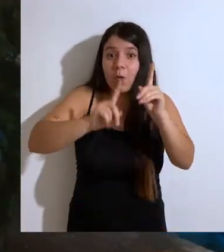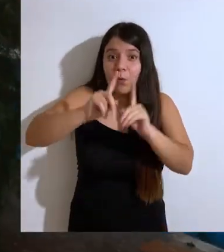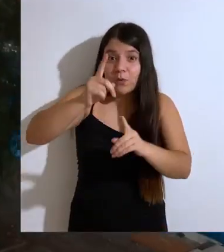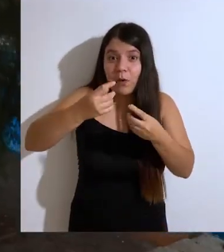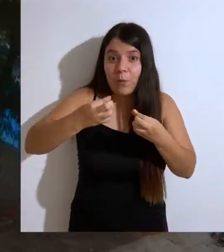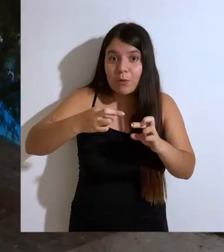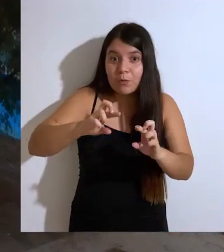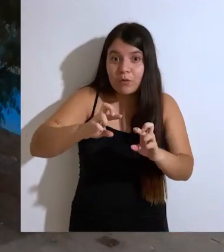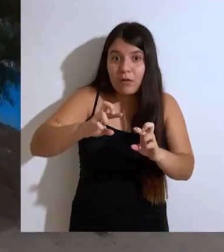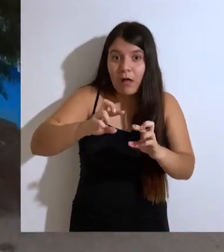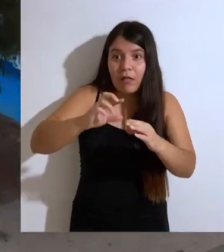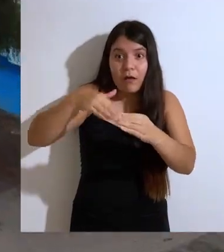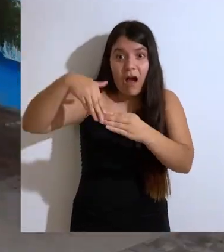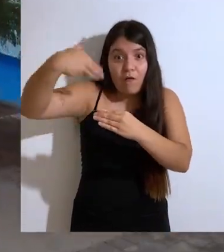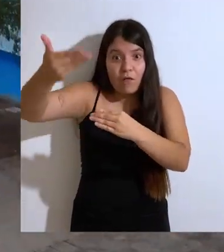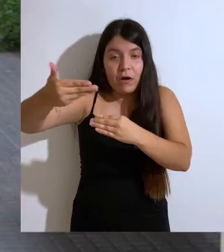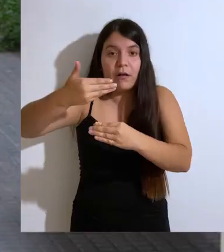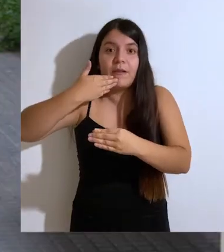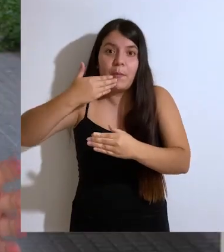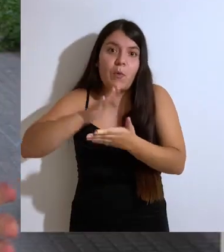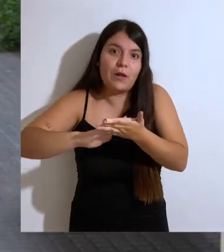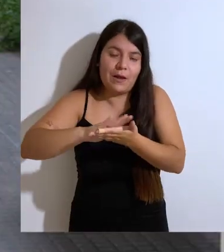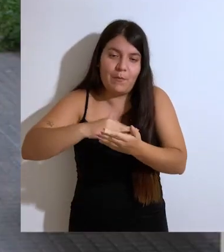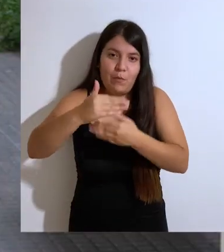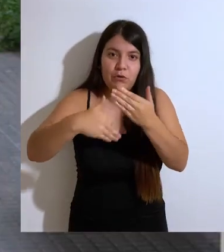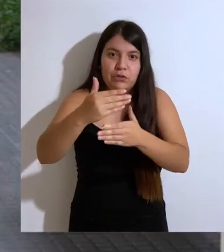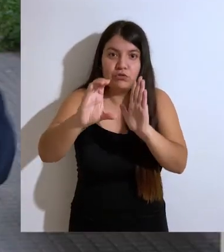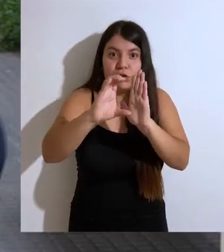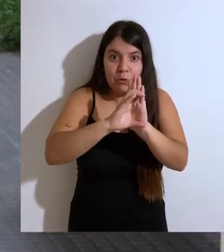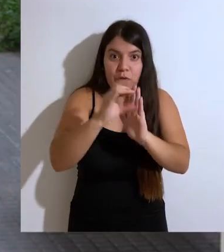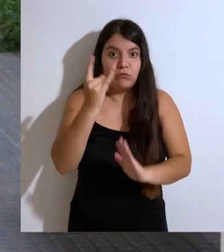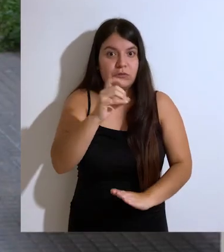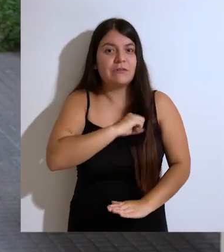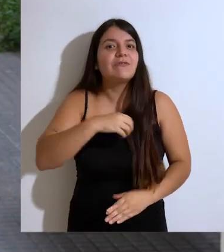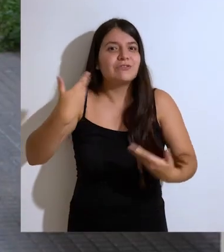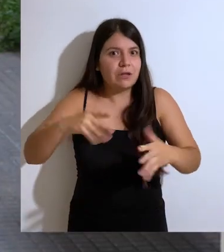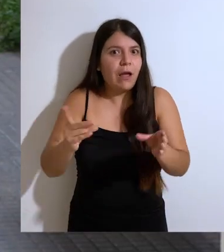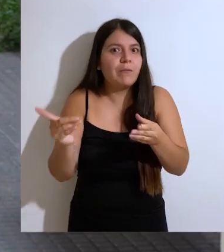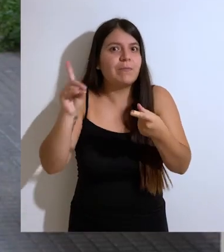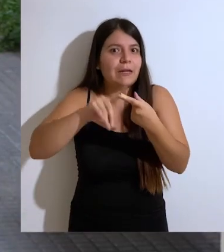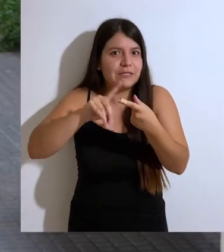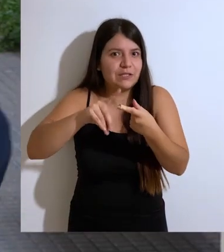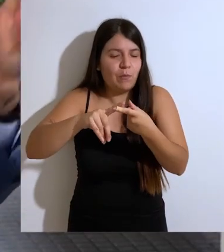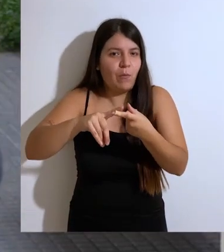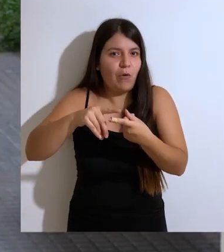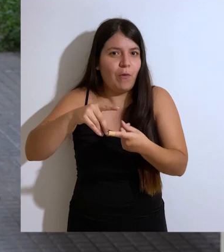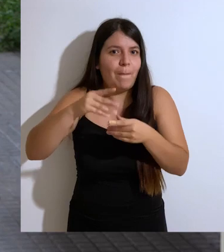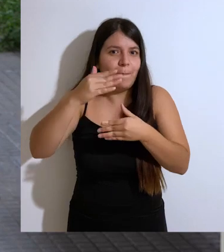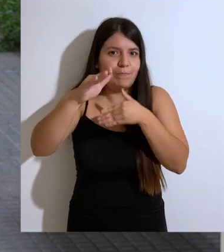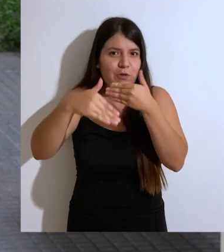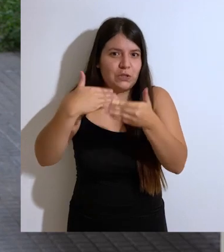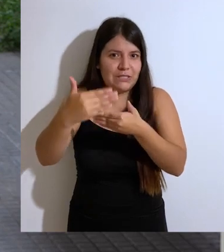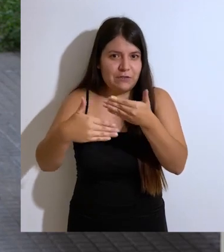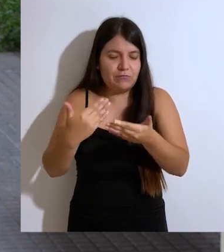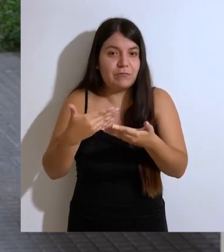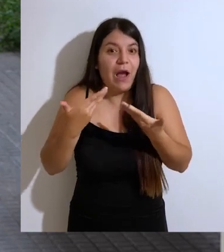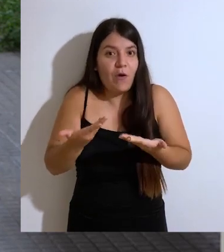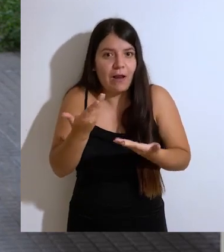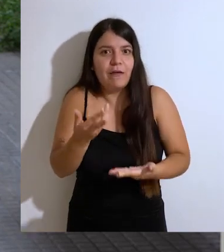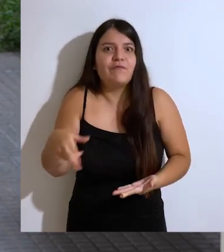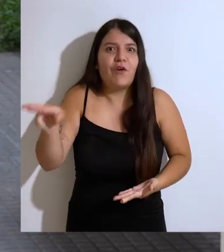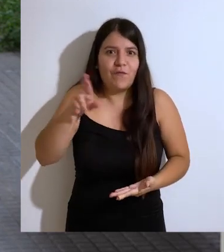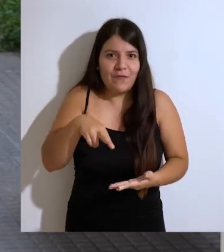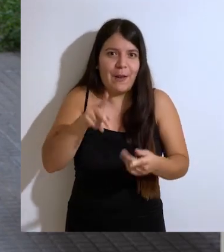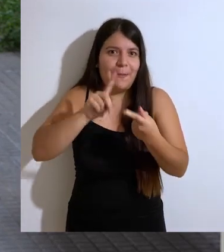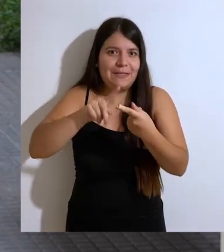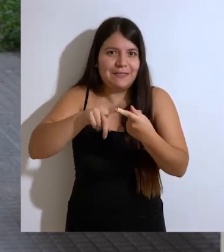Algunas de esas oportunidades externas son el proceso constituyente, la Universidad de Santiago ya ha participado anteriormente en este proceso y lo volveremos a